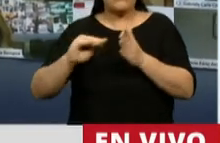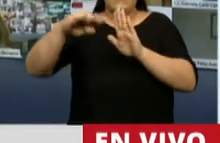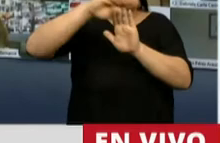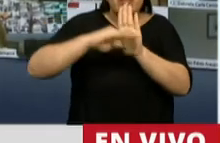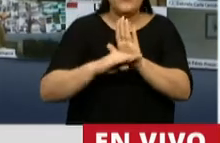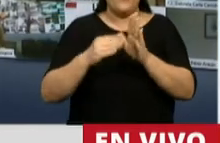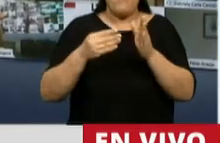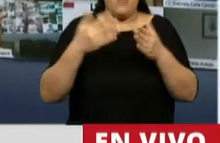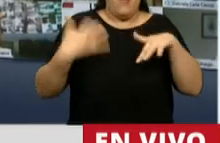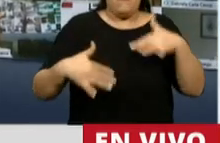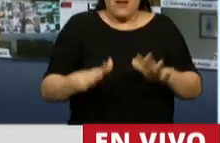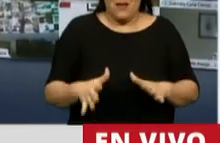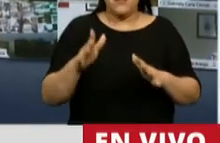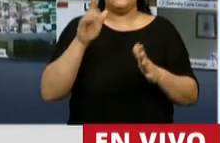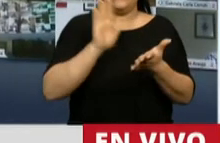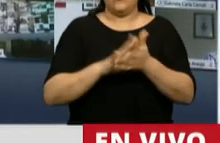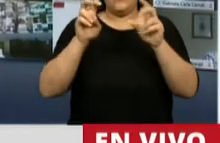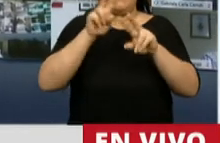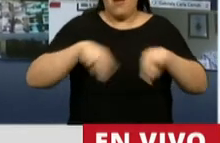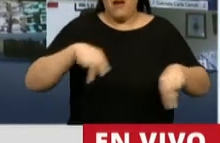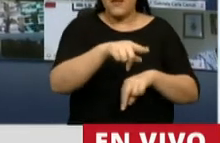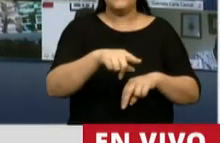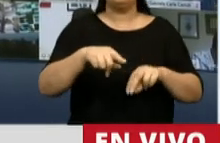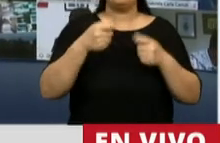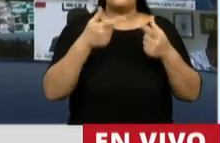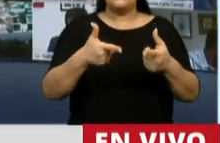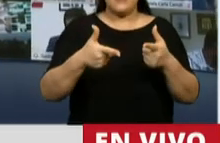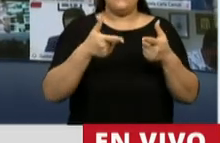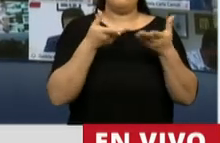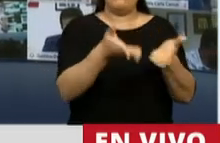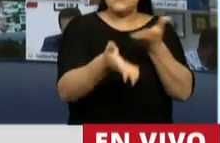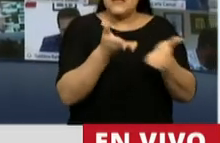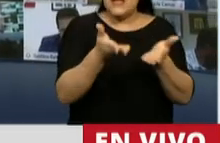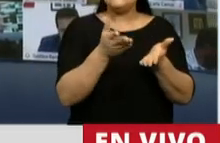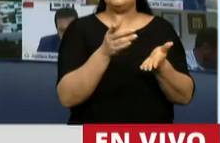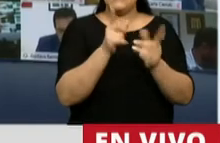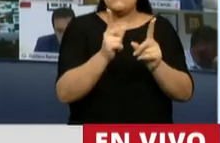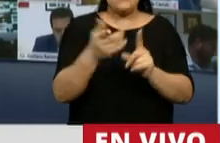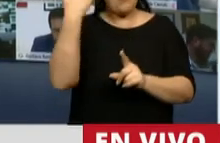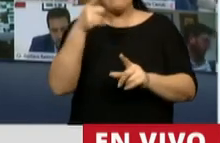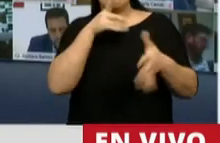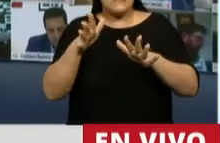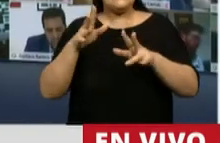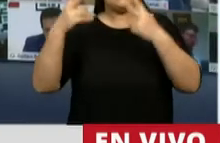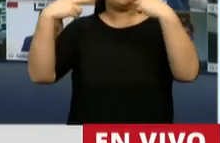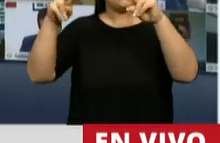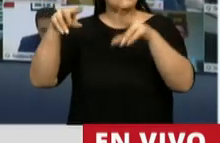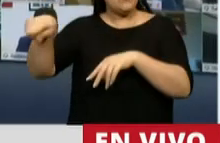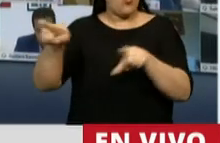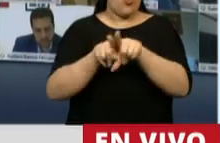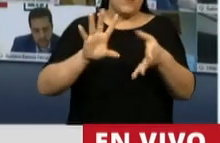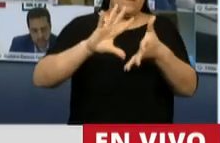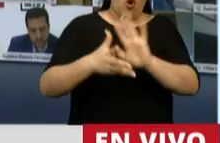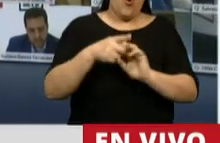los jardines. Hemos propuesto que tengan un fondo de asistencia directa, algo muy parecido a lo que elaboramos para el sector turístico. Por